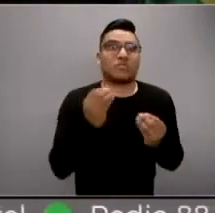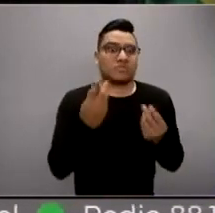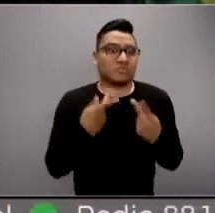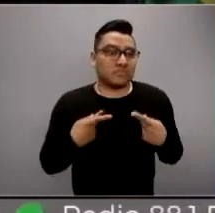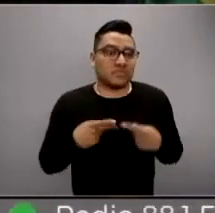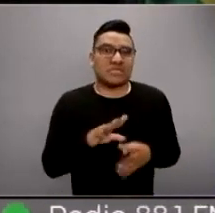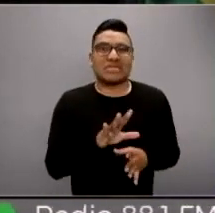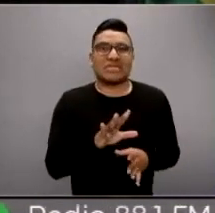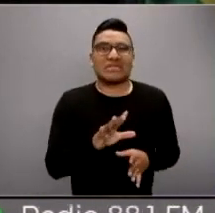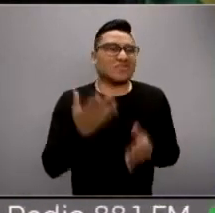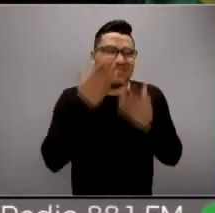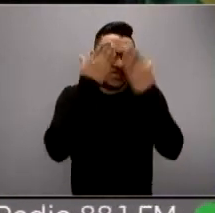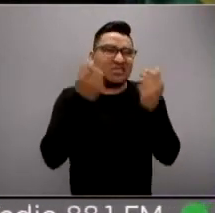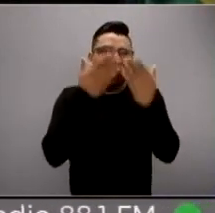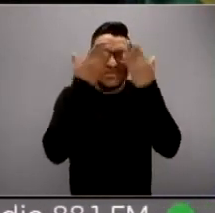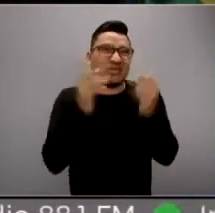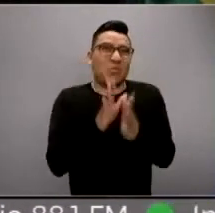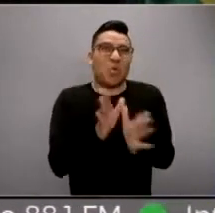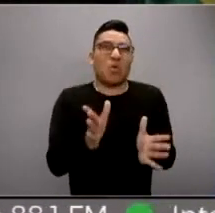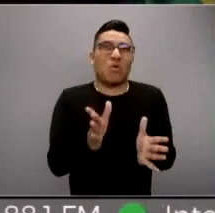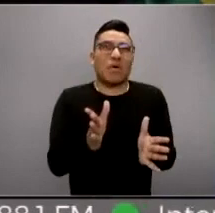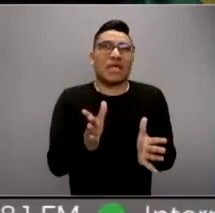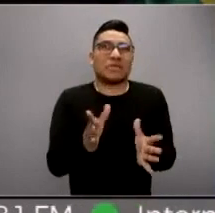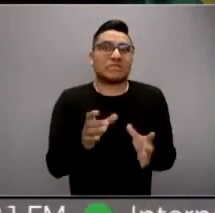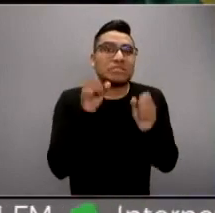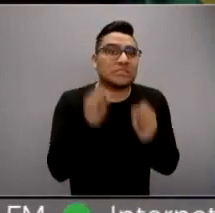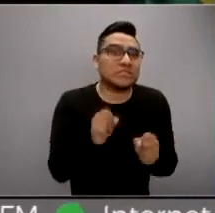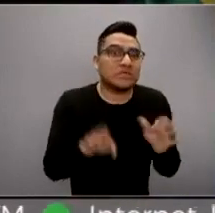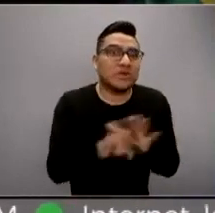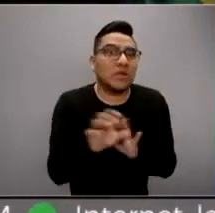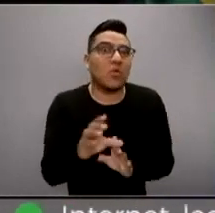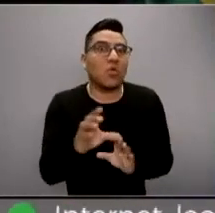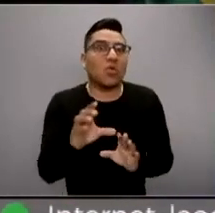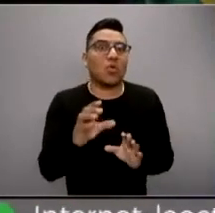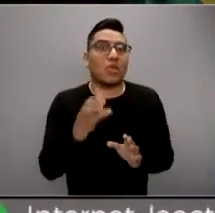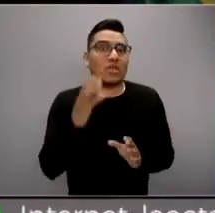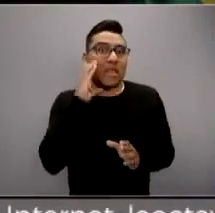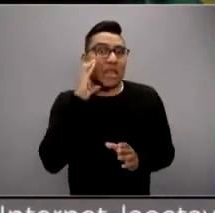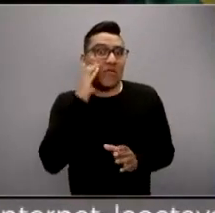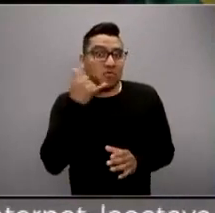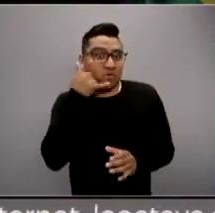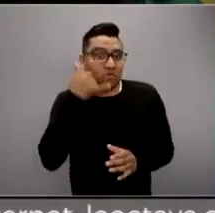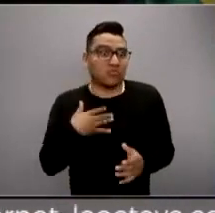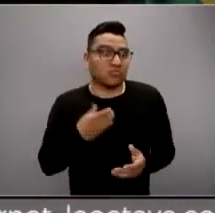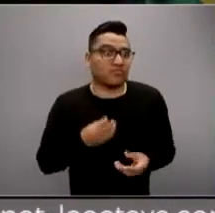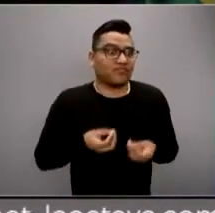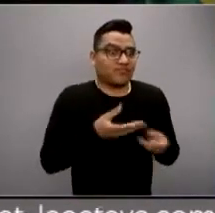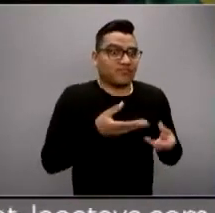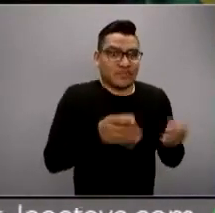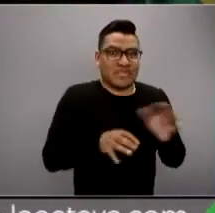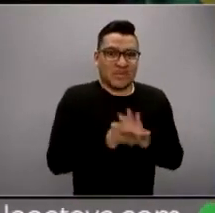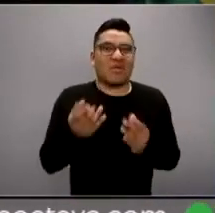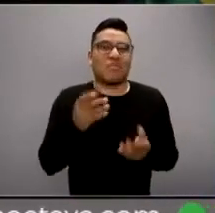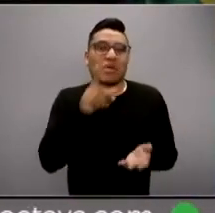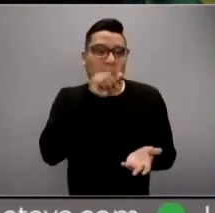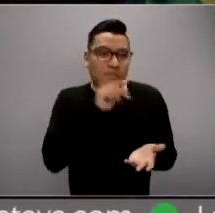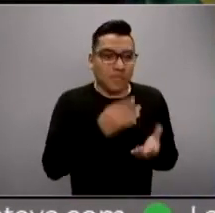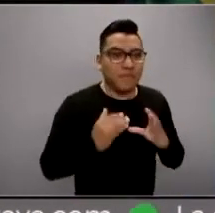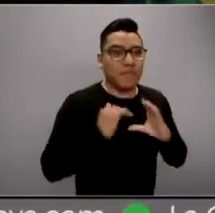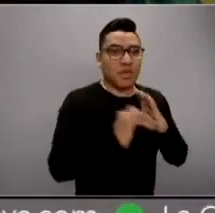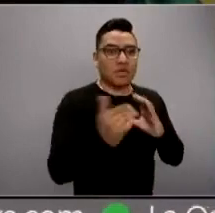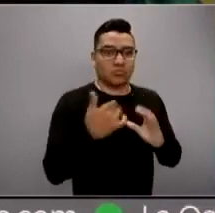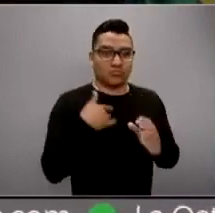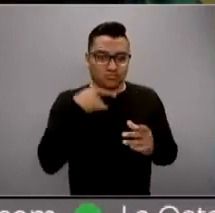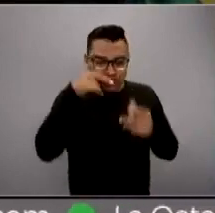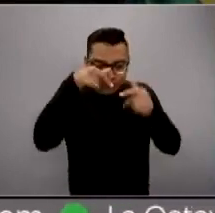no sé, como que no está tan segura de todo lo que está haciendo tu teléfono por ti con tu privacidad, que tú misma entregaste. Cada que tuiteas, dices, aquí